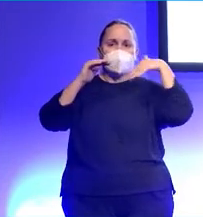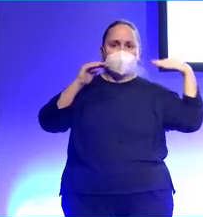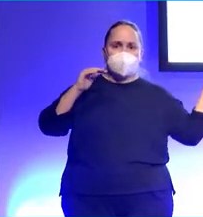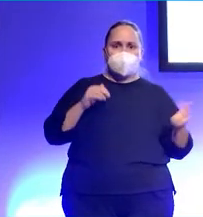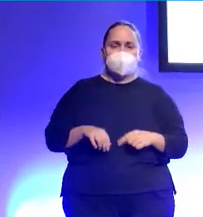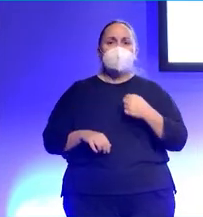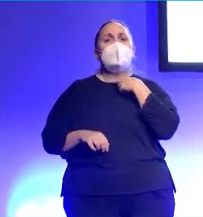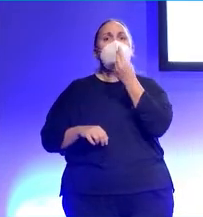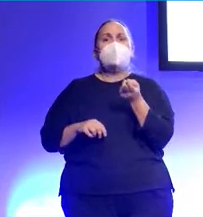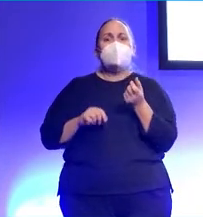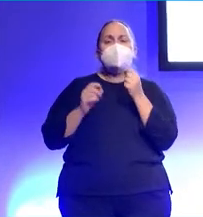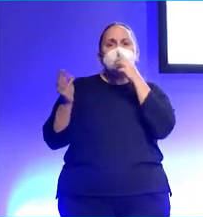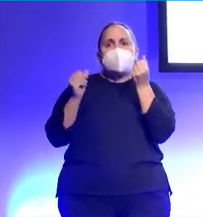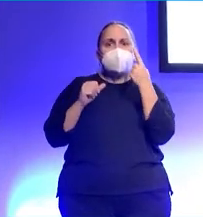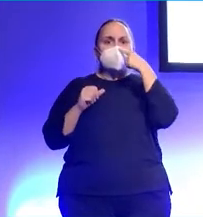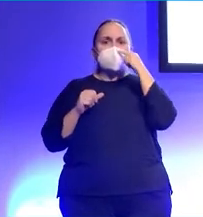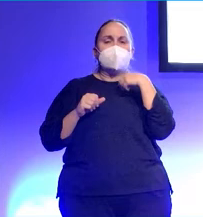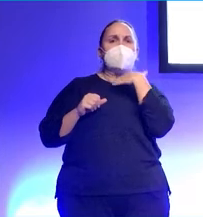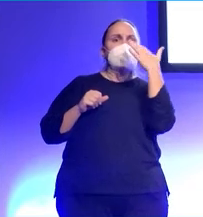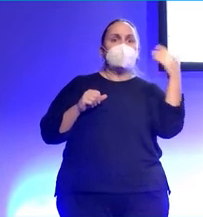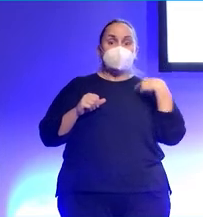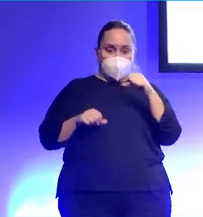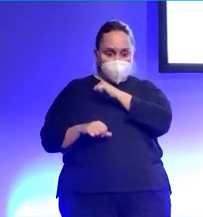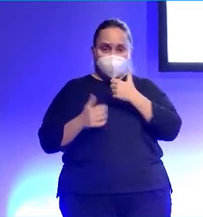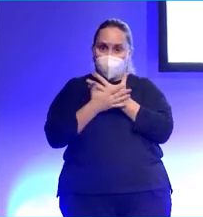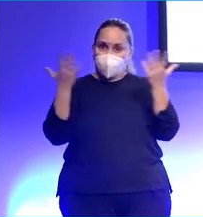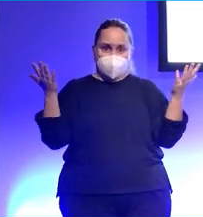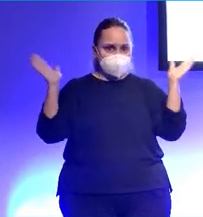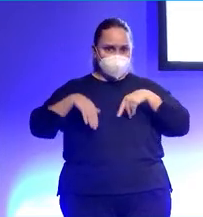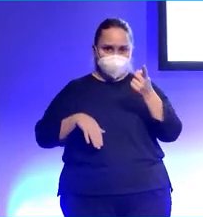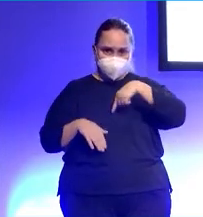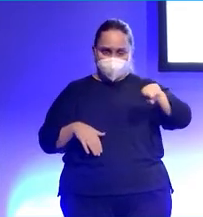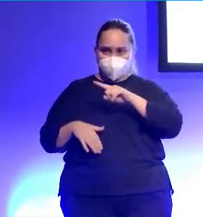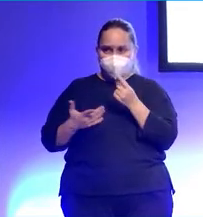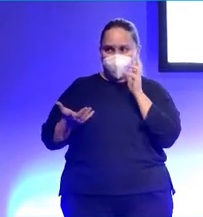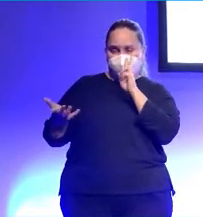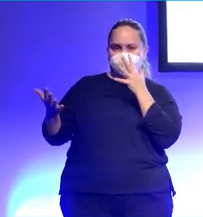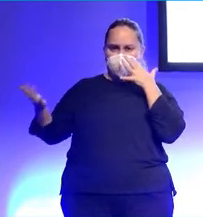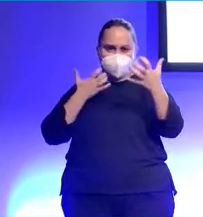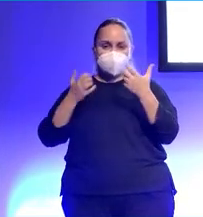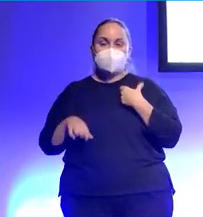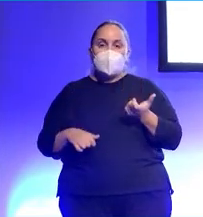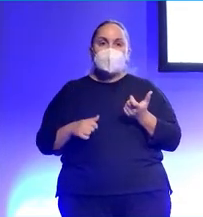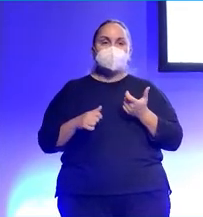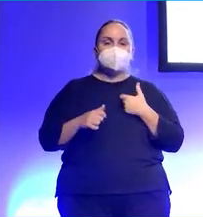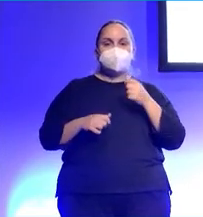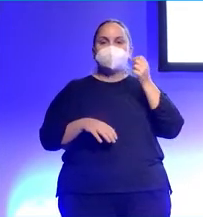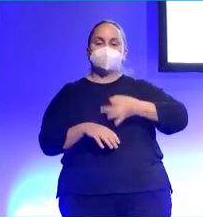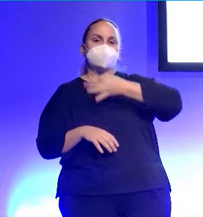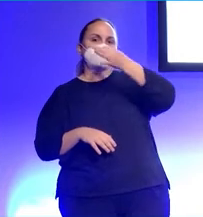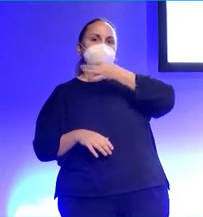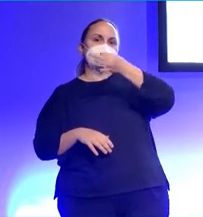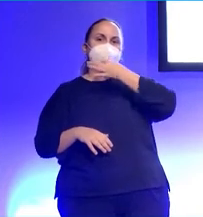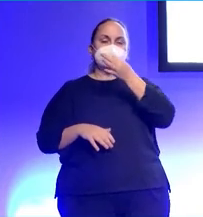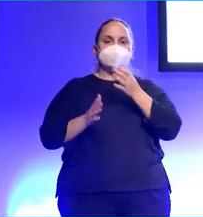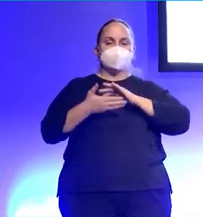nasal? En segundo lugar, no tengo mucha autoconfianza, que es algo que se nota mucho cuando escuchas a alguien. Poca carisma. No soy famoso como, por ejemplo,